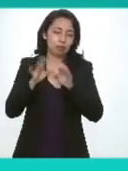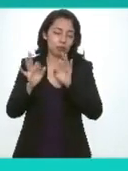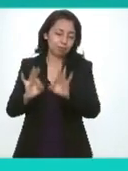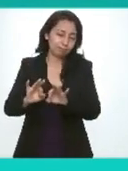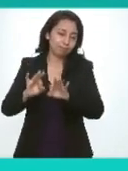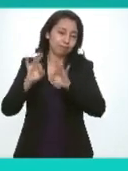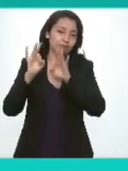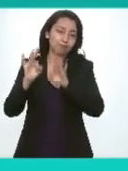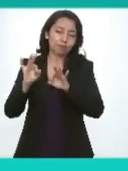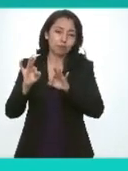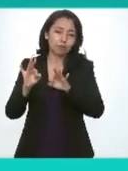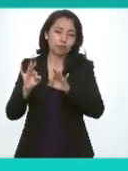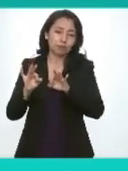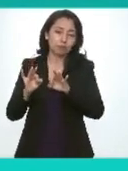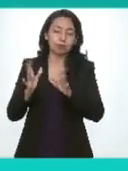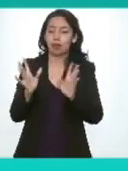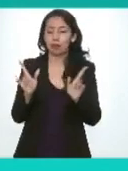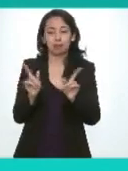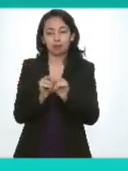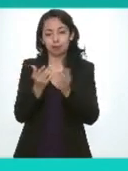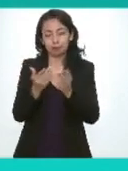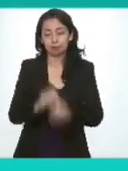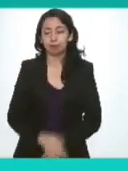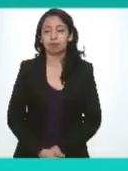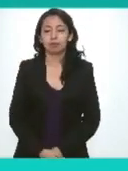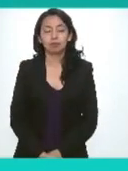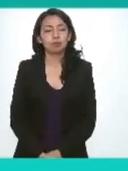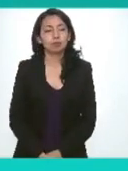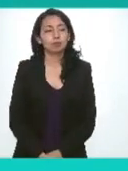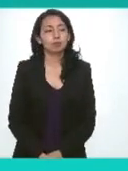esta comisión por mi parte es cuanto a